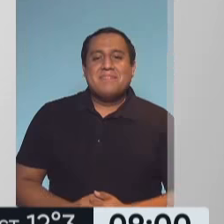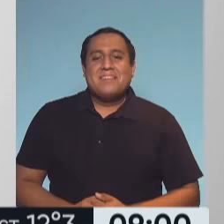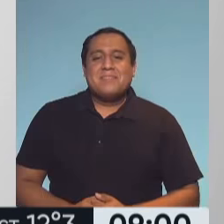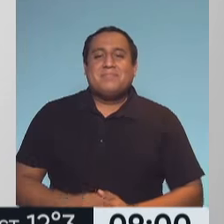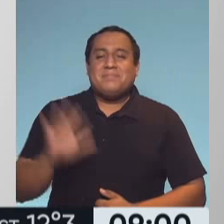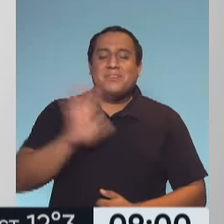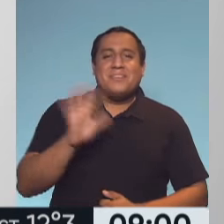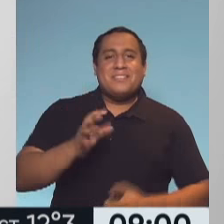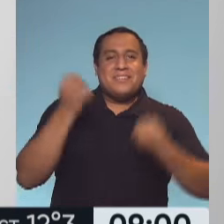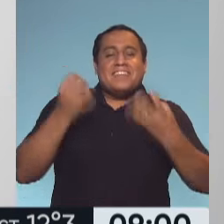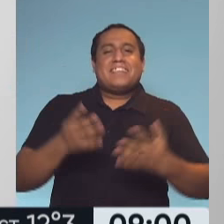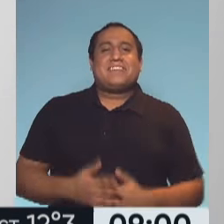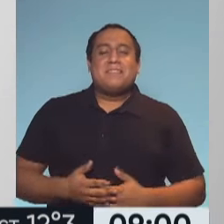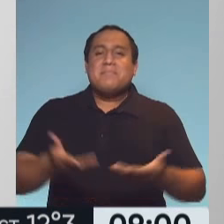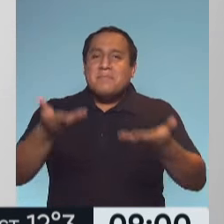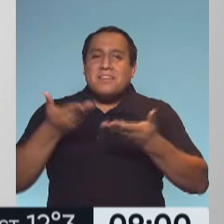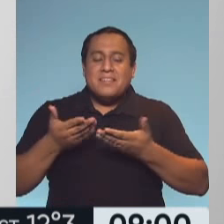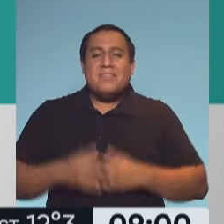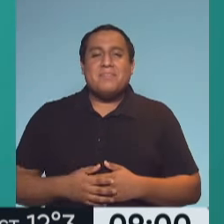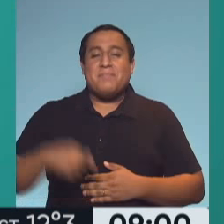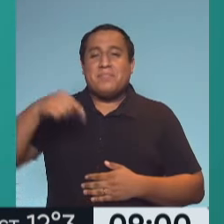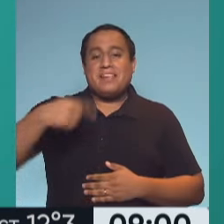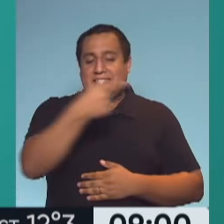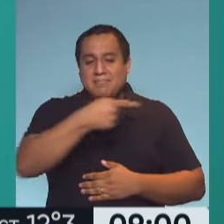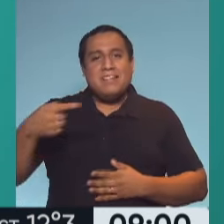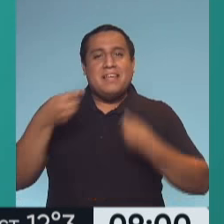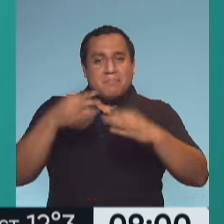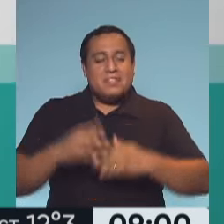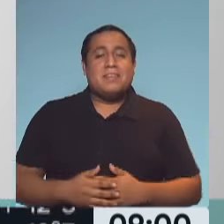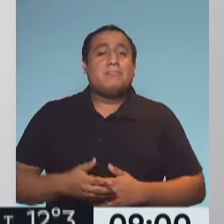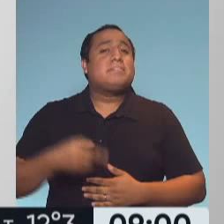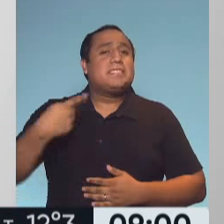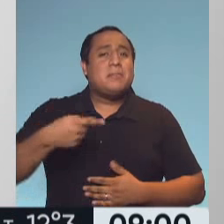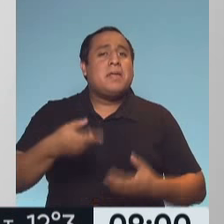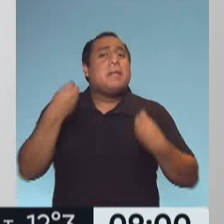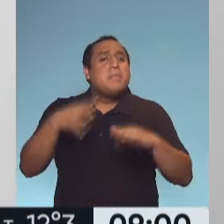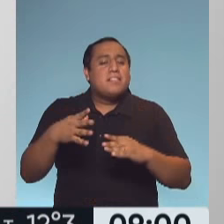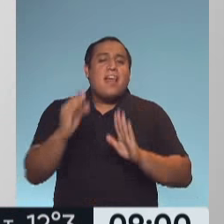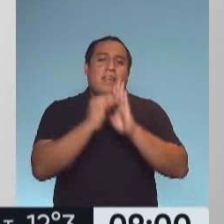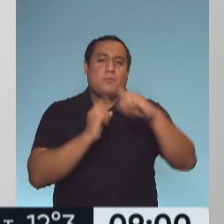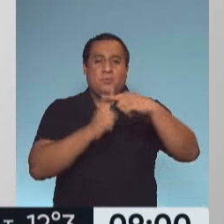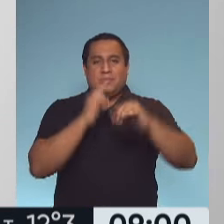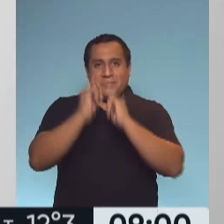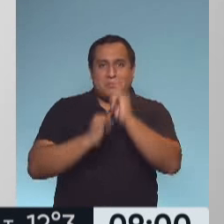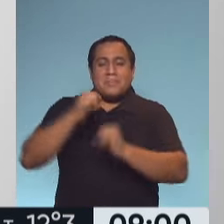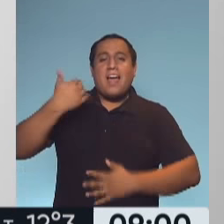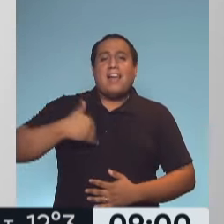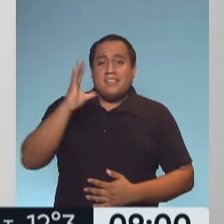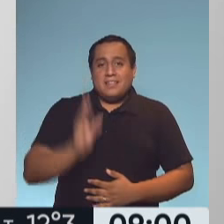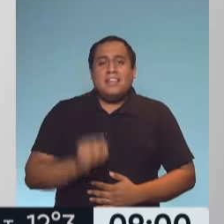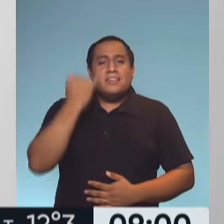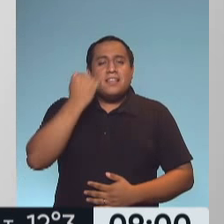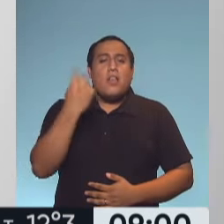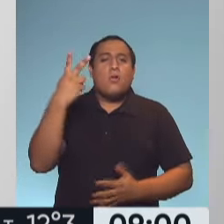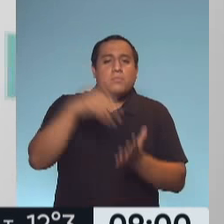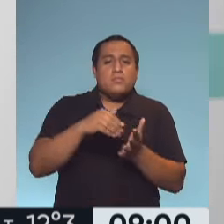Hola, ¿qué tal? ¿Cómo les va? Bienvenidos a este comienzo de semana. Como siempre, los recibimos con el dato positivo. En este caso, habla de que en el país ya son 2